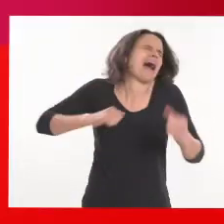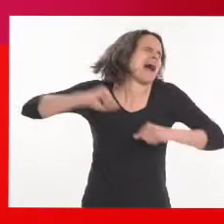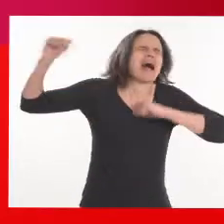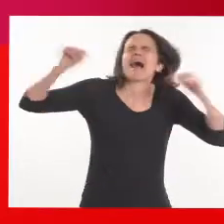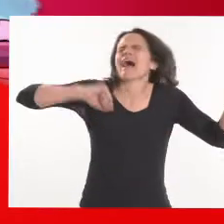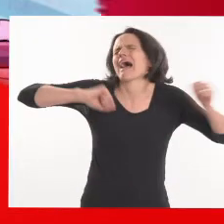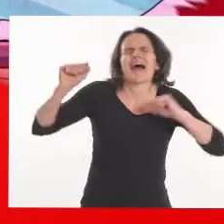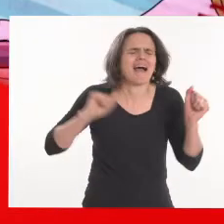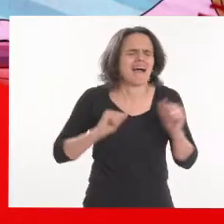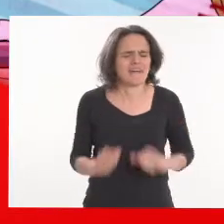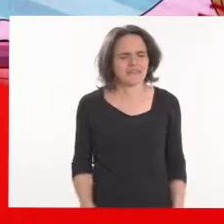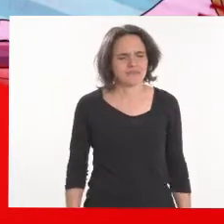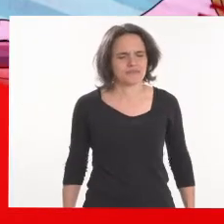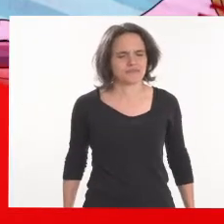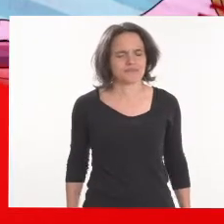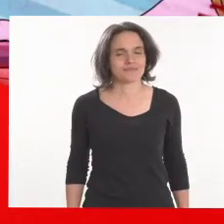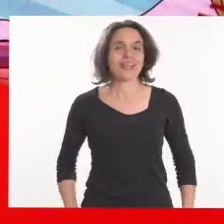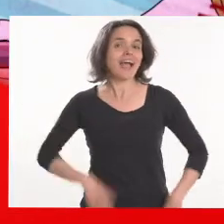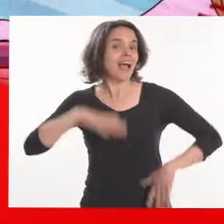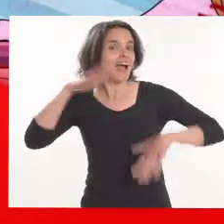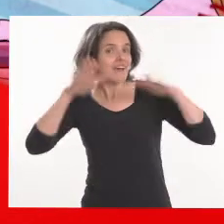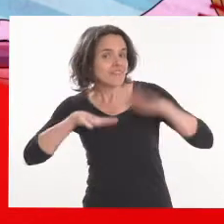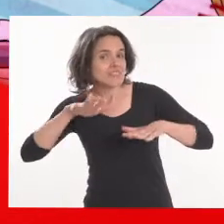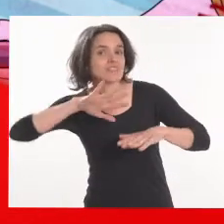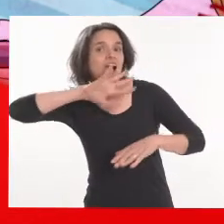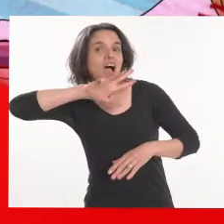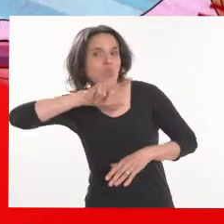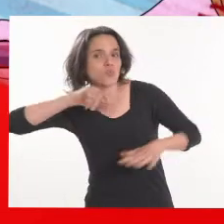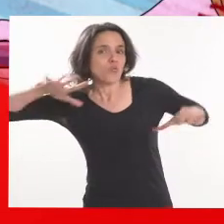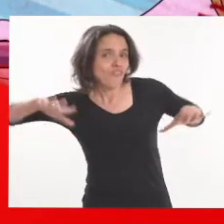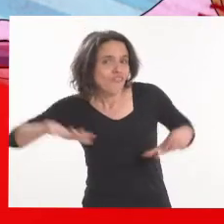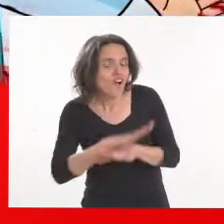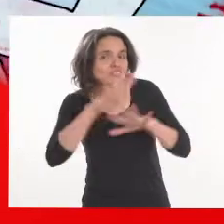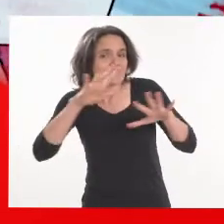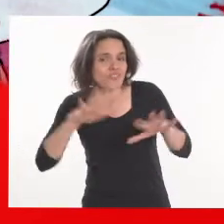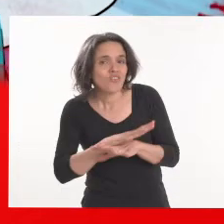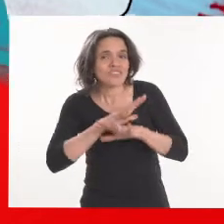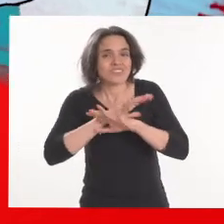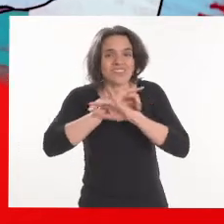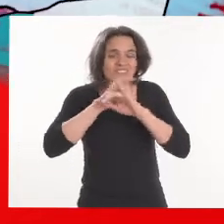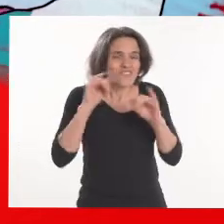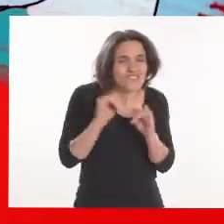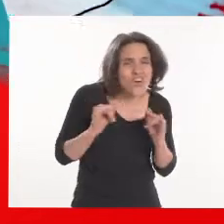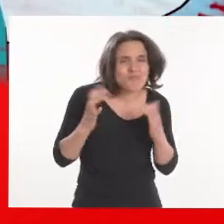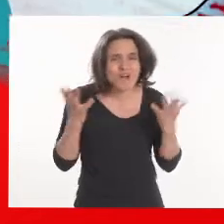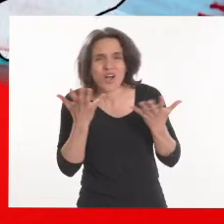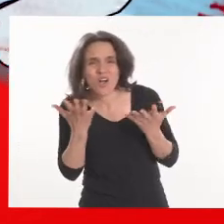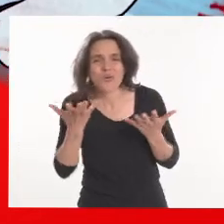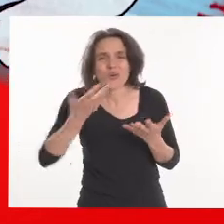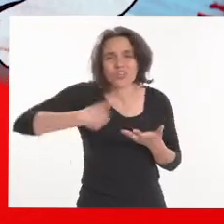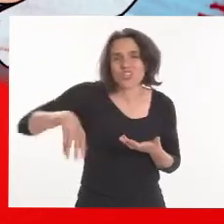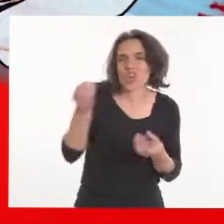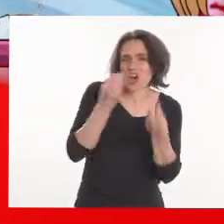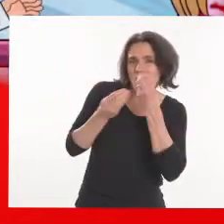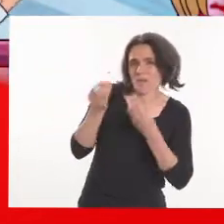A veces los adultos se esfuerzan y buscan muchas formas para que comamos, pero no se dan cuenta que eso